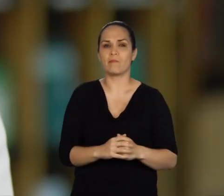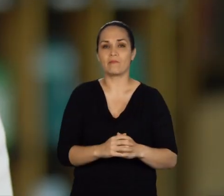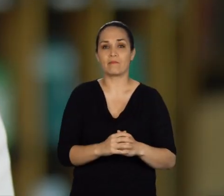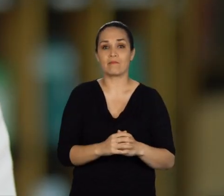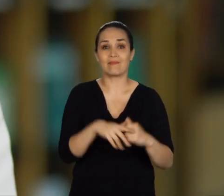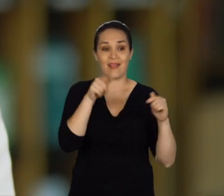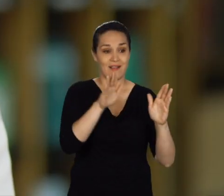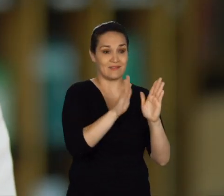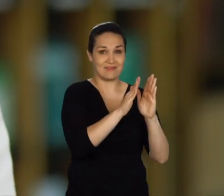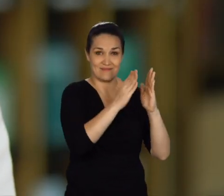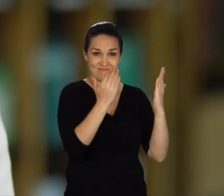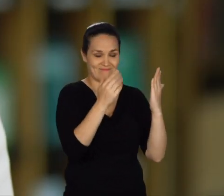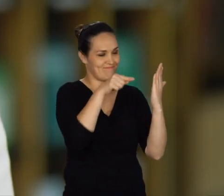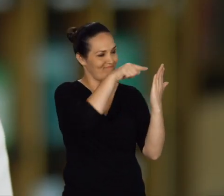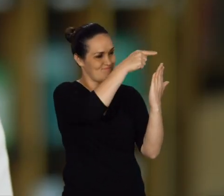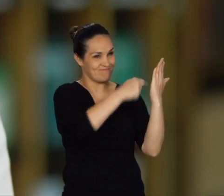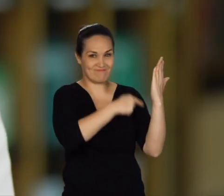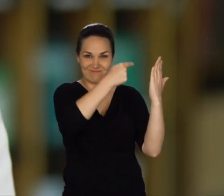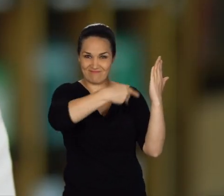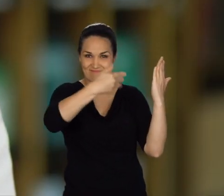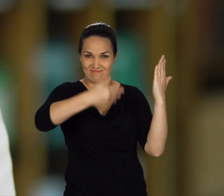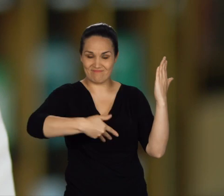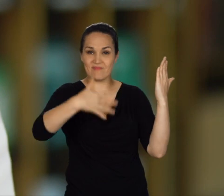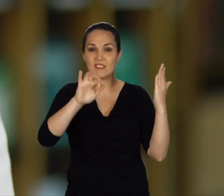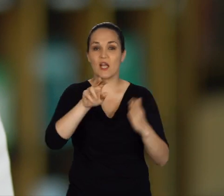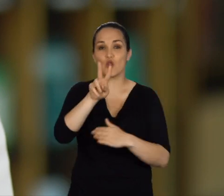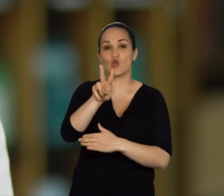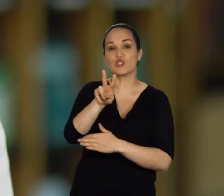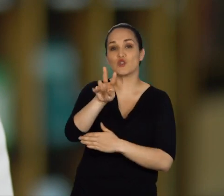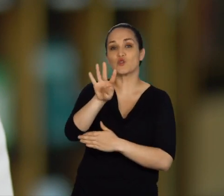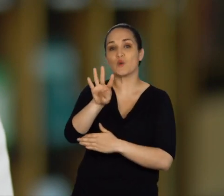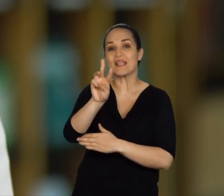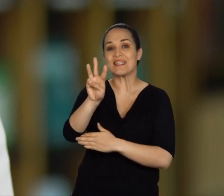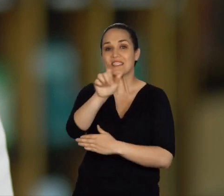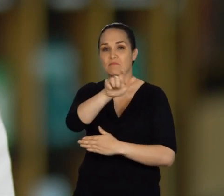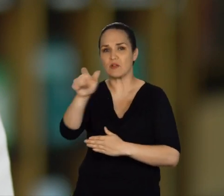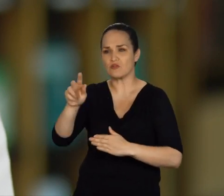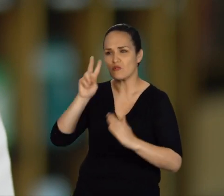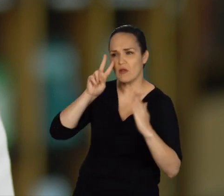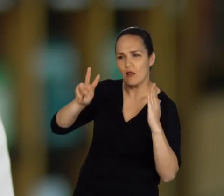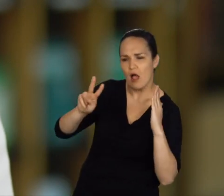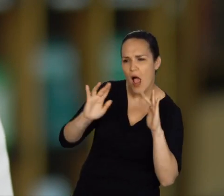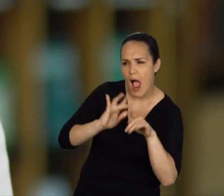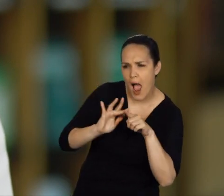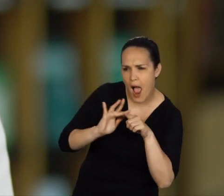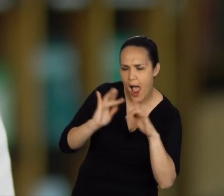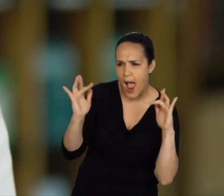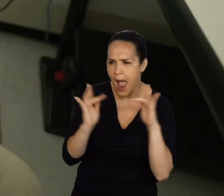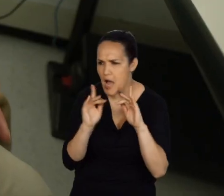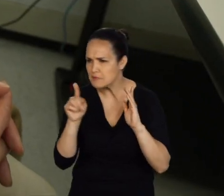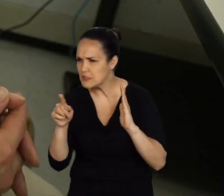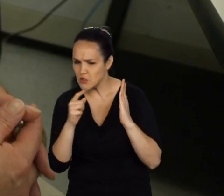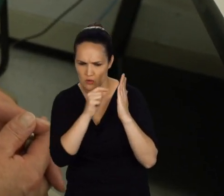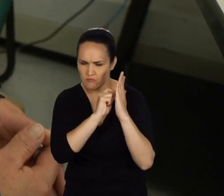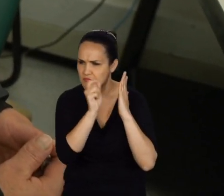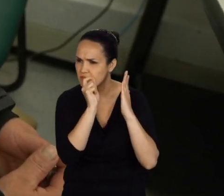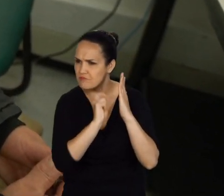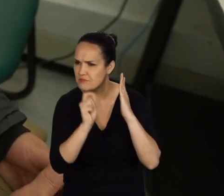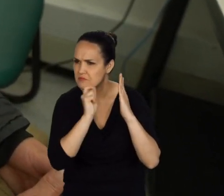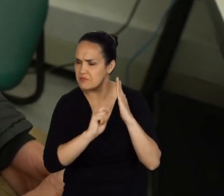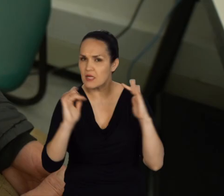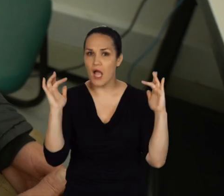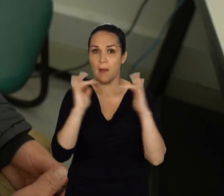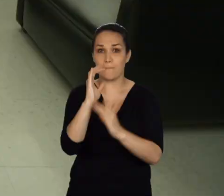herramienta está en proceso de validación. Ya reclutamos 343 pacientes para ver las características que sí se pueden